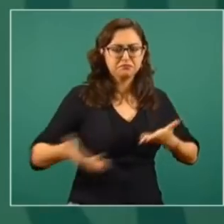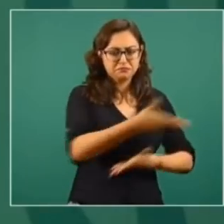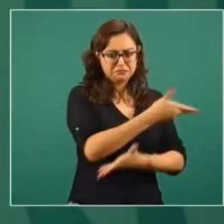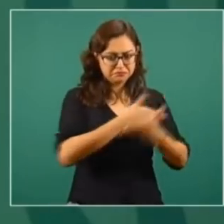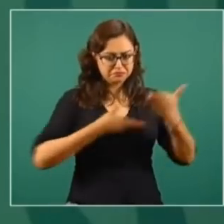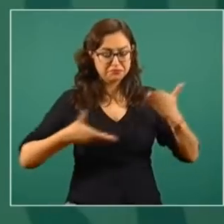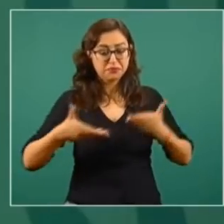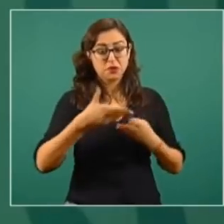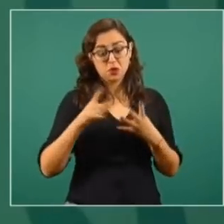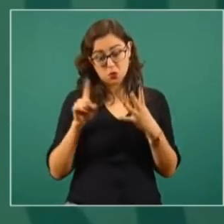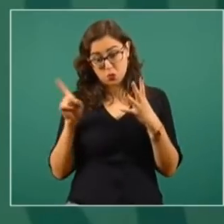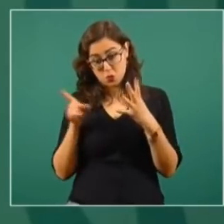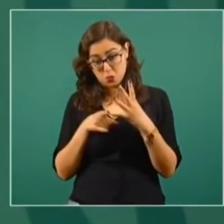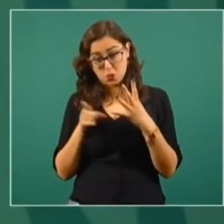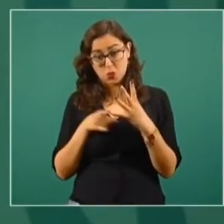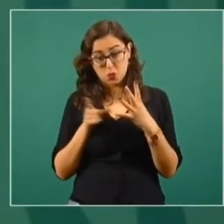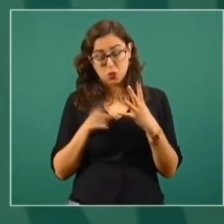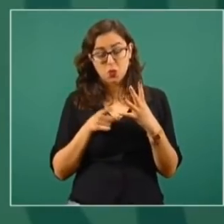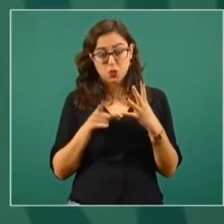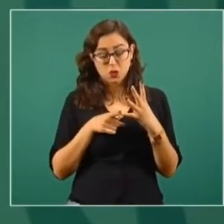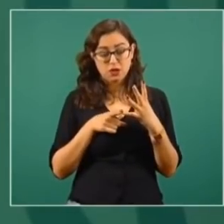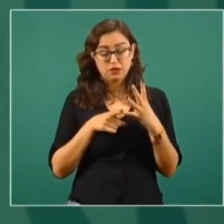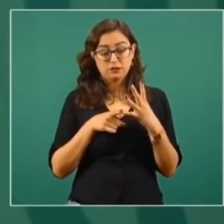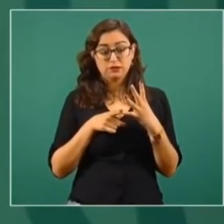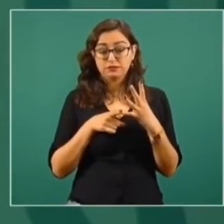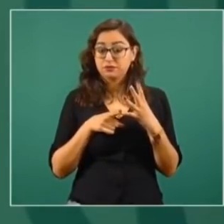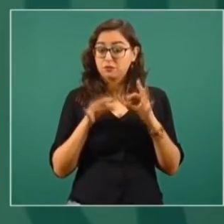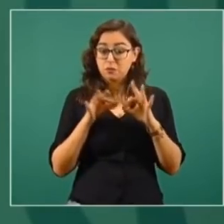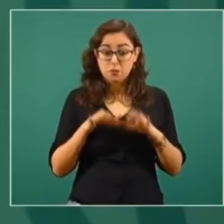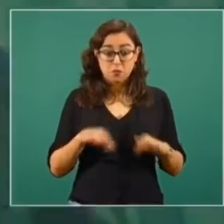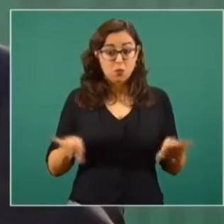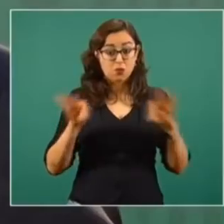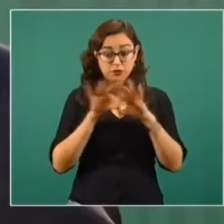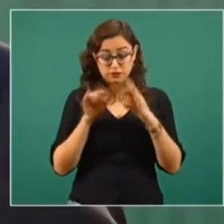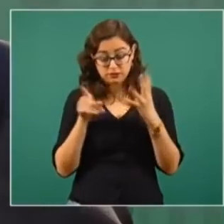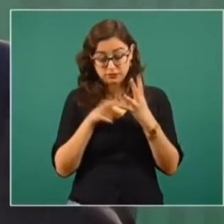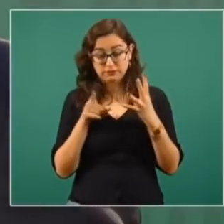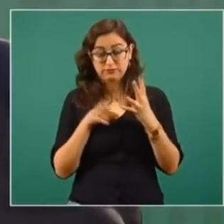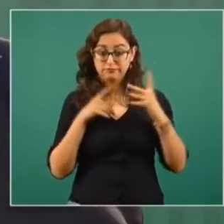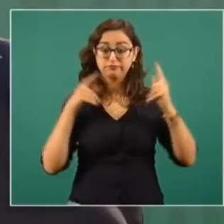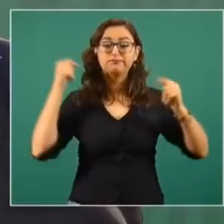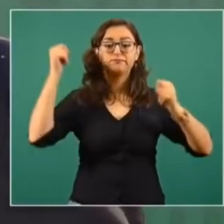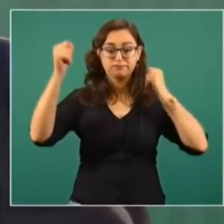Y, por último, que es muy importante, el turismo.